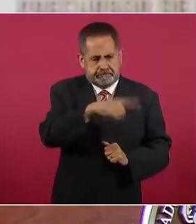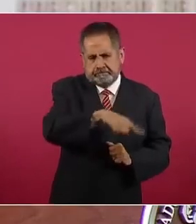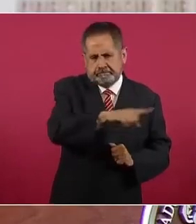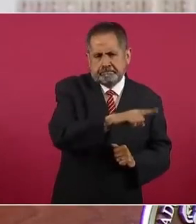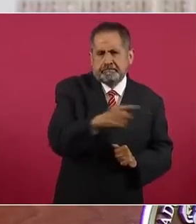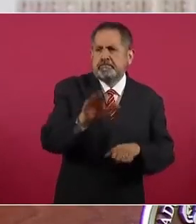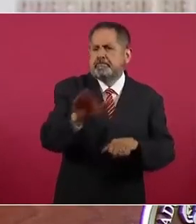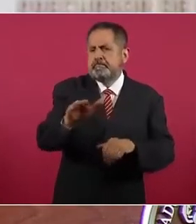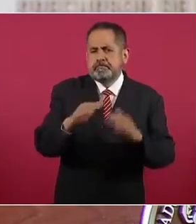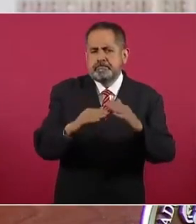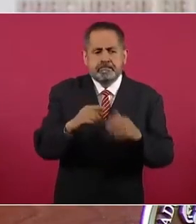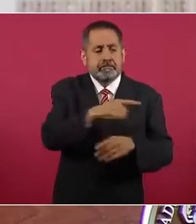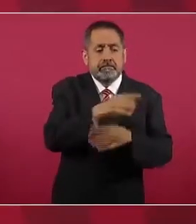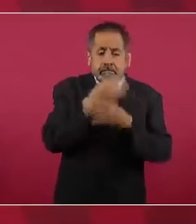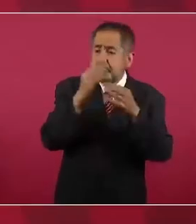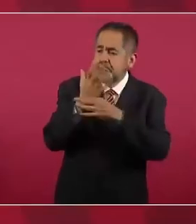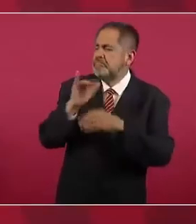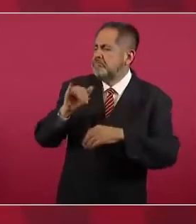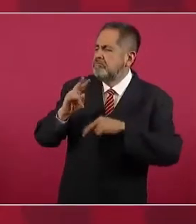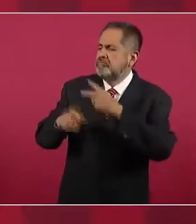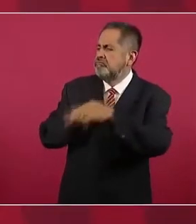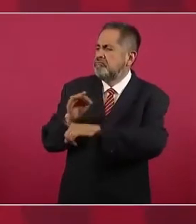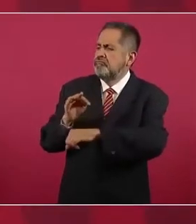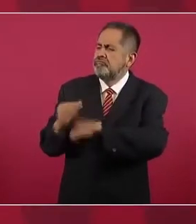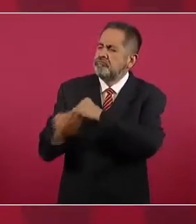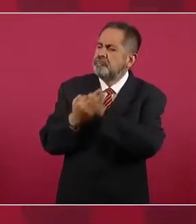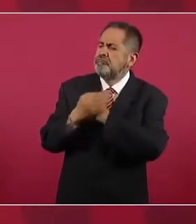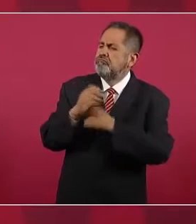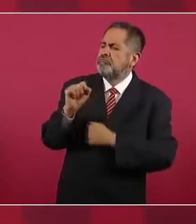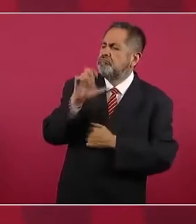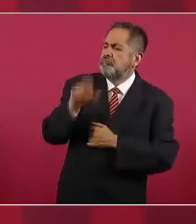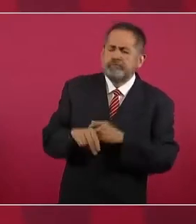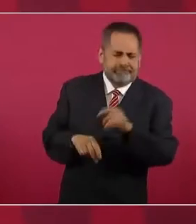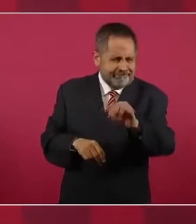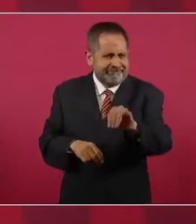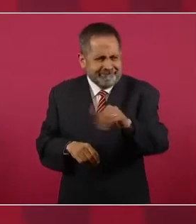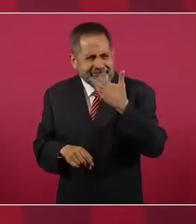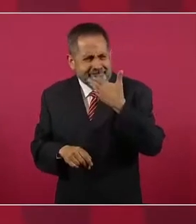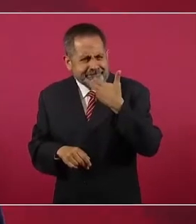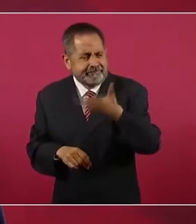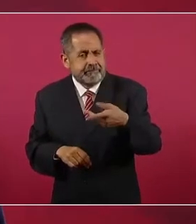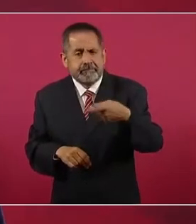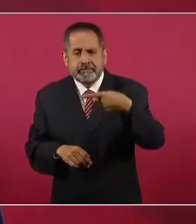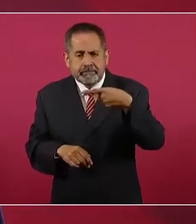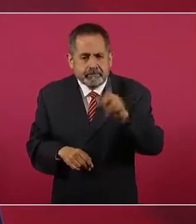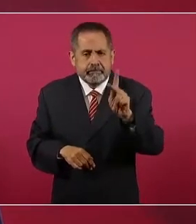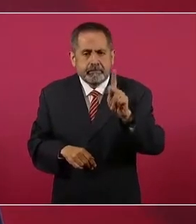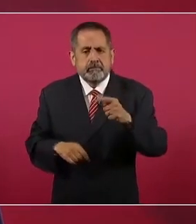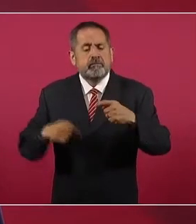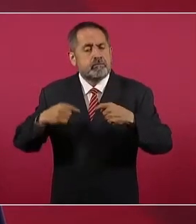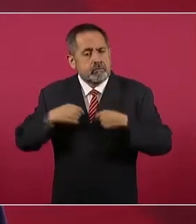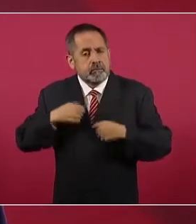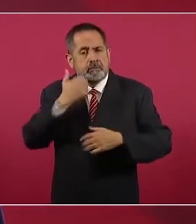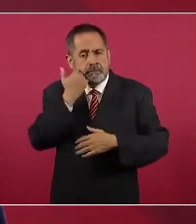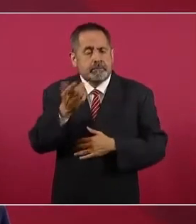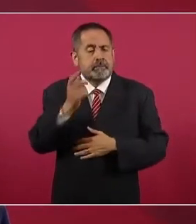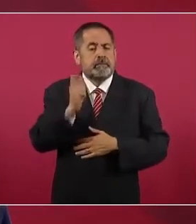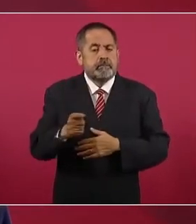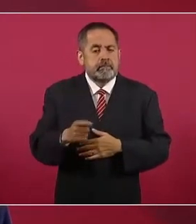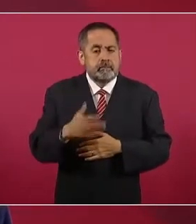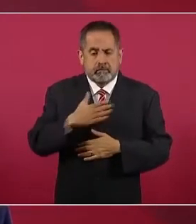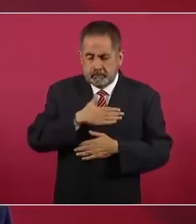Ya lo anunciaron, pero yo lo que quiero es